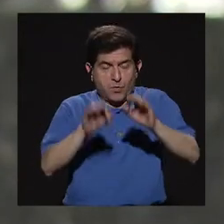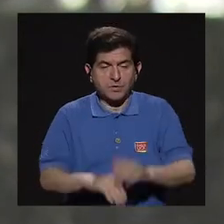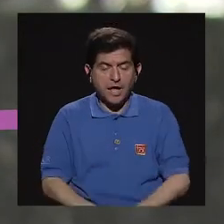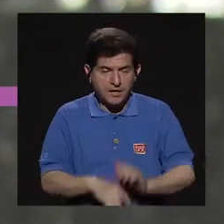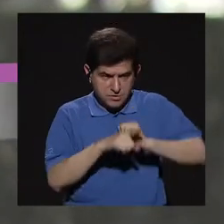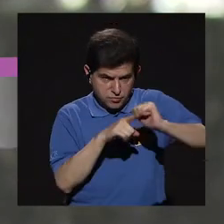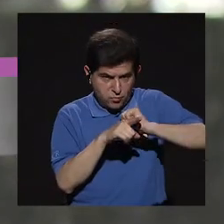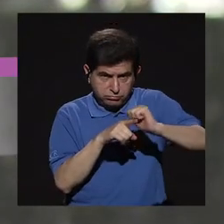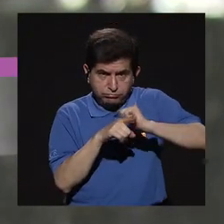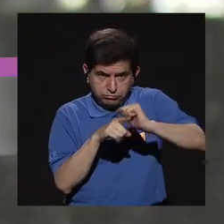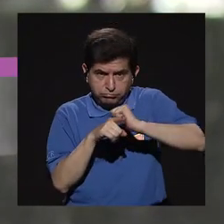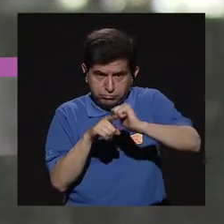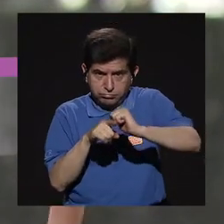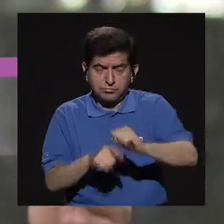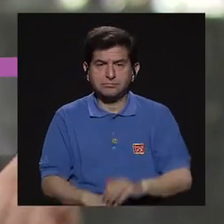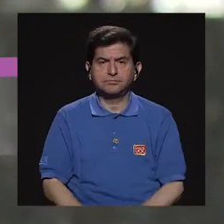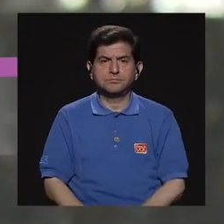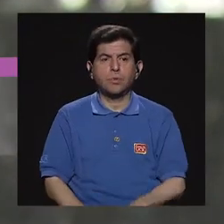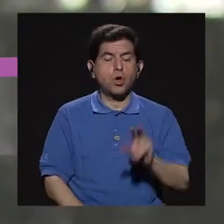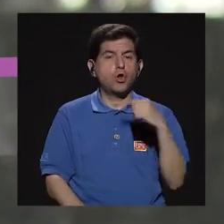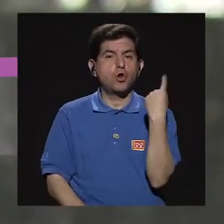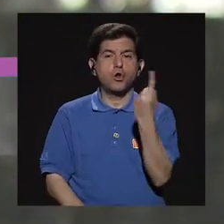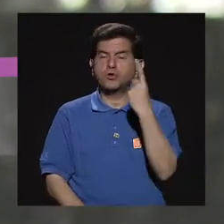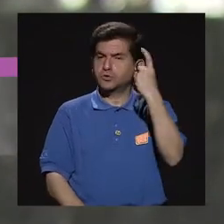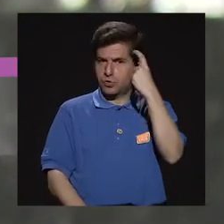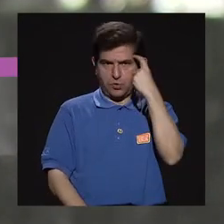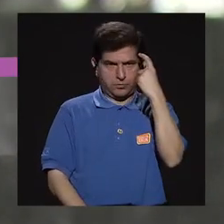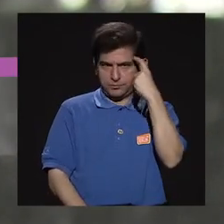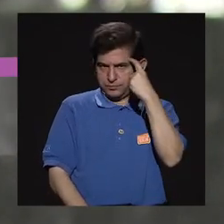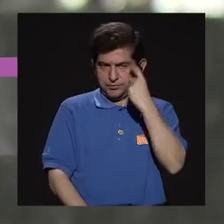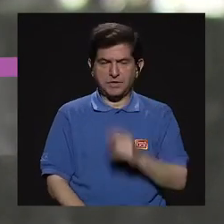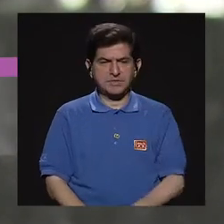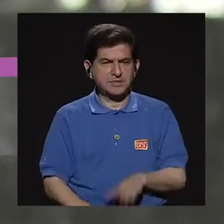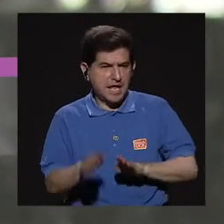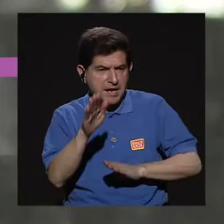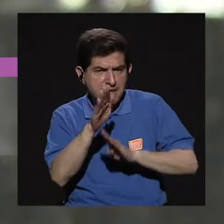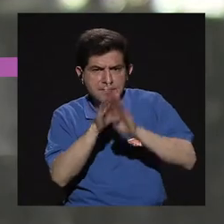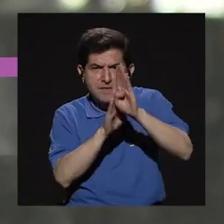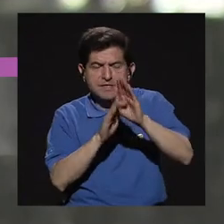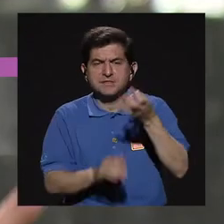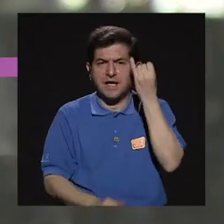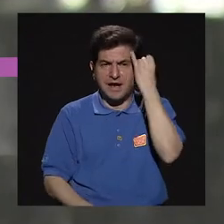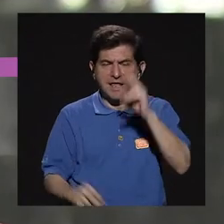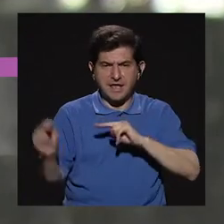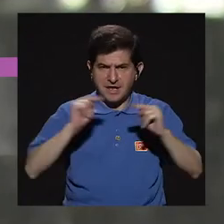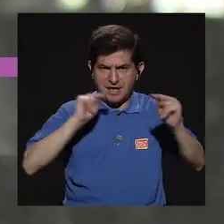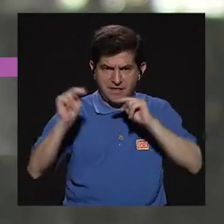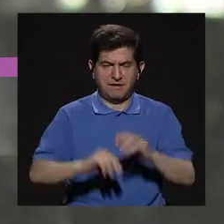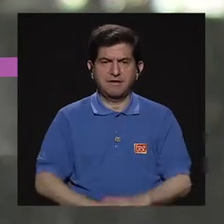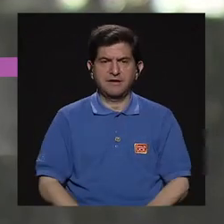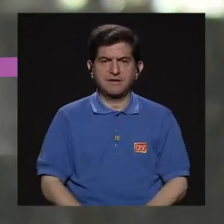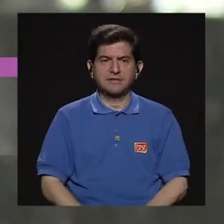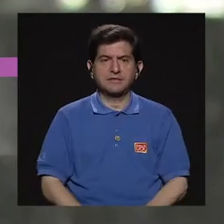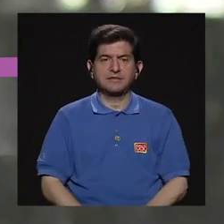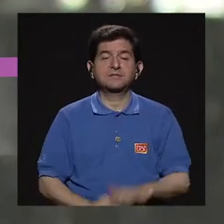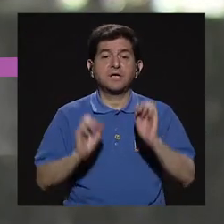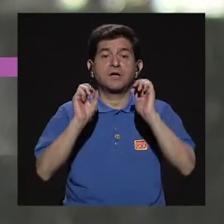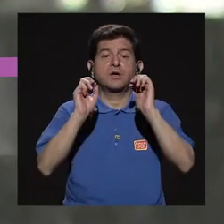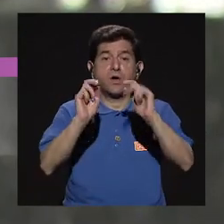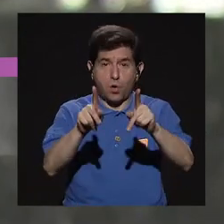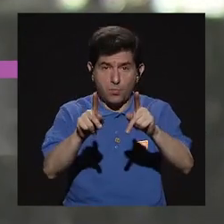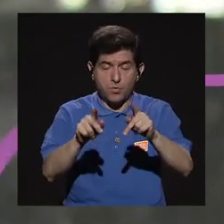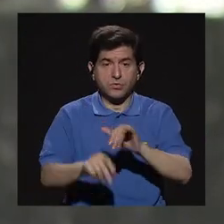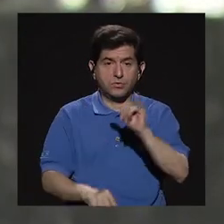ellas de capacitarse, ¿verdad? Incluso, no solo pensemos en que puedan desarrollar sus ideas de negocio, sino que les abre